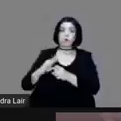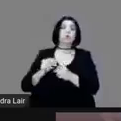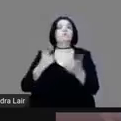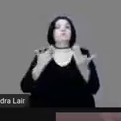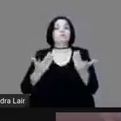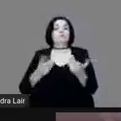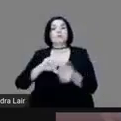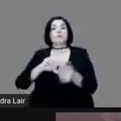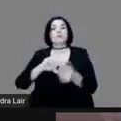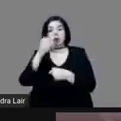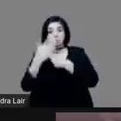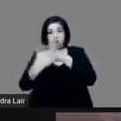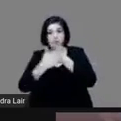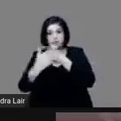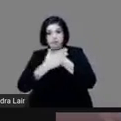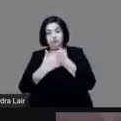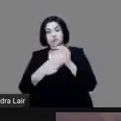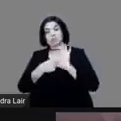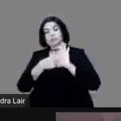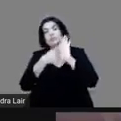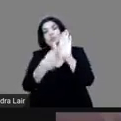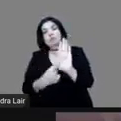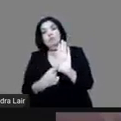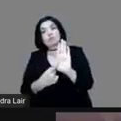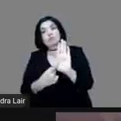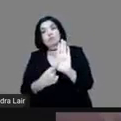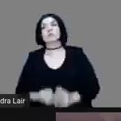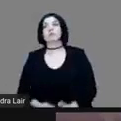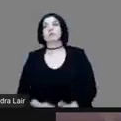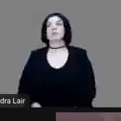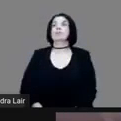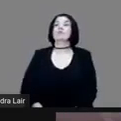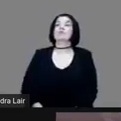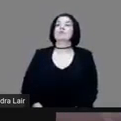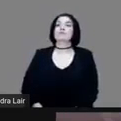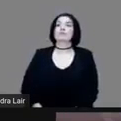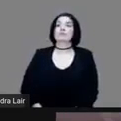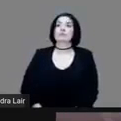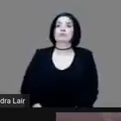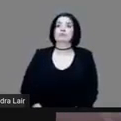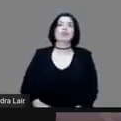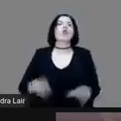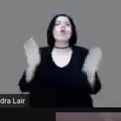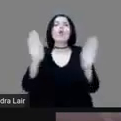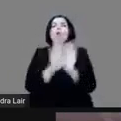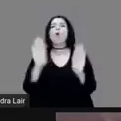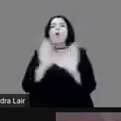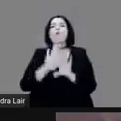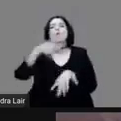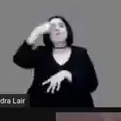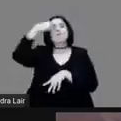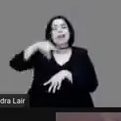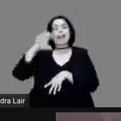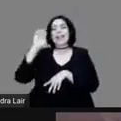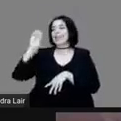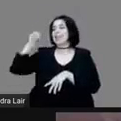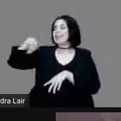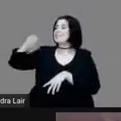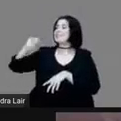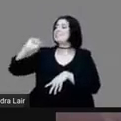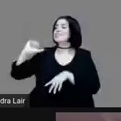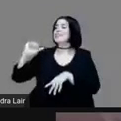les vamos a mostrar los detalles para el ensayo que se que se